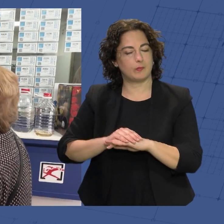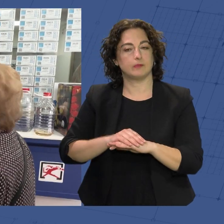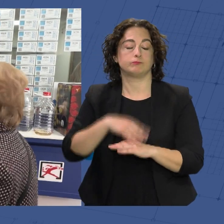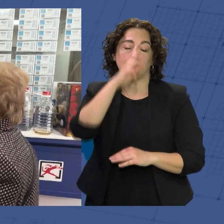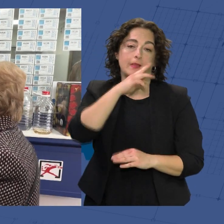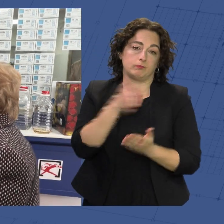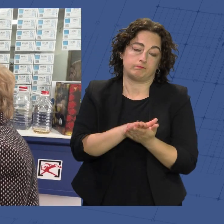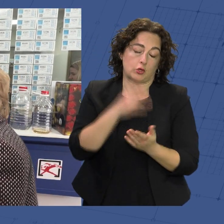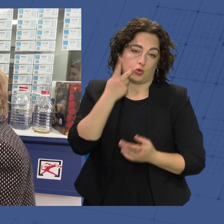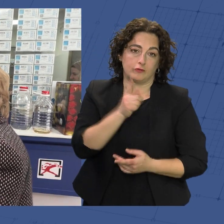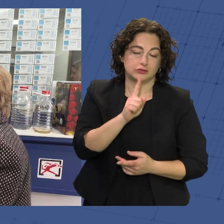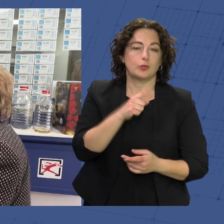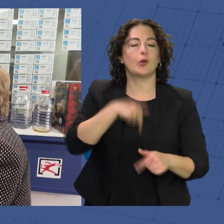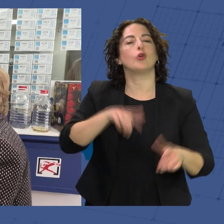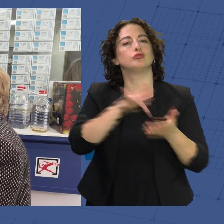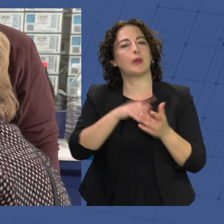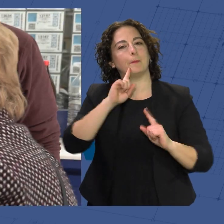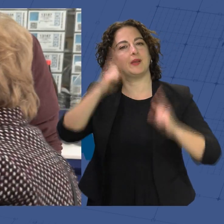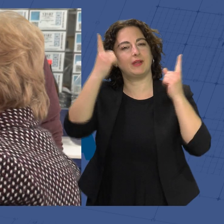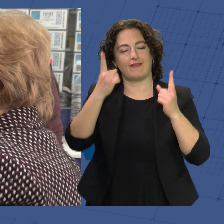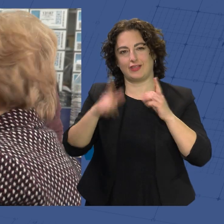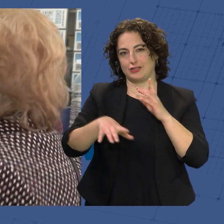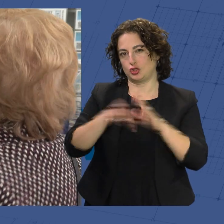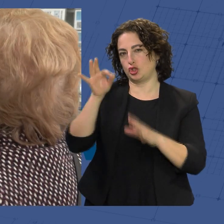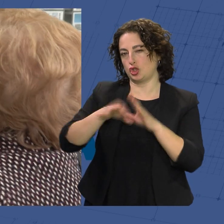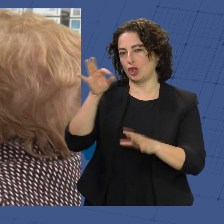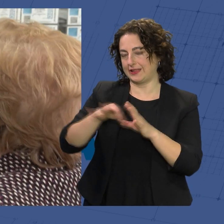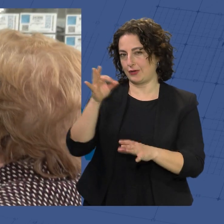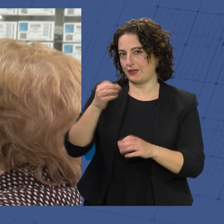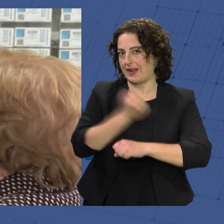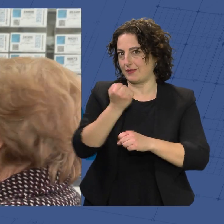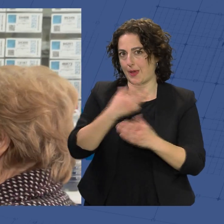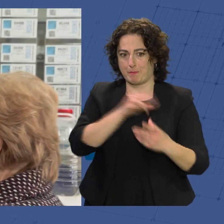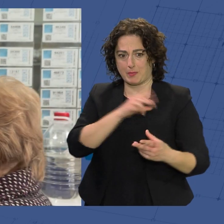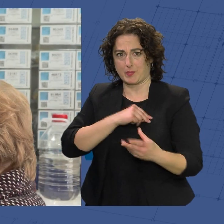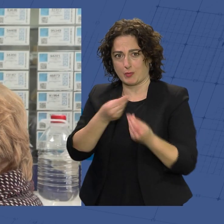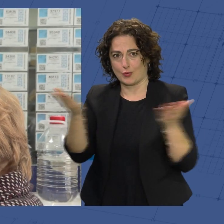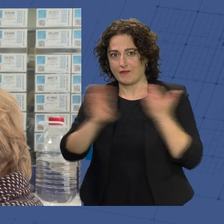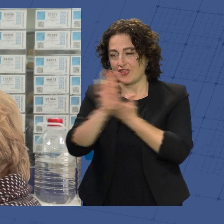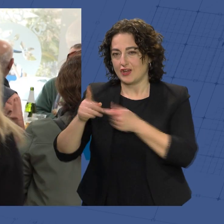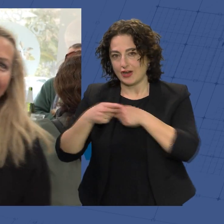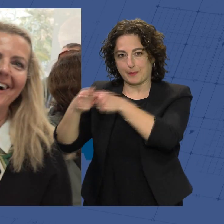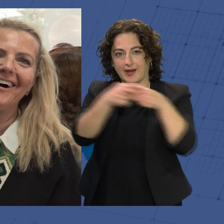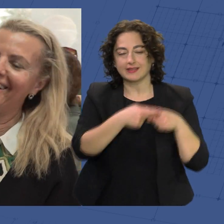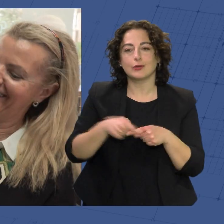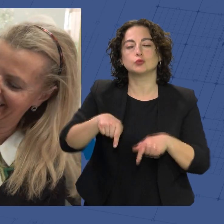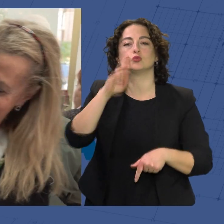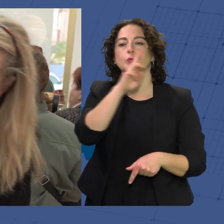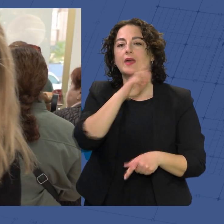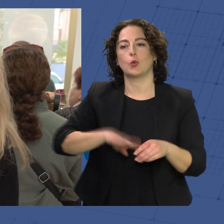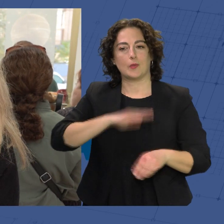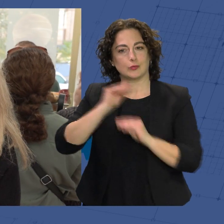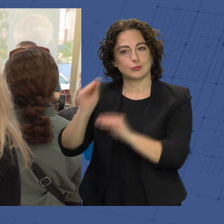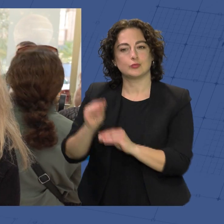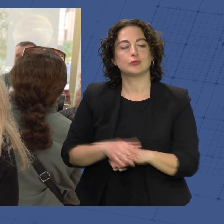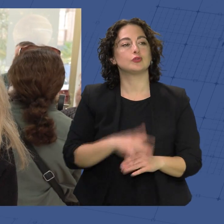pero que hoy se completa al repartir, por primera vez en el sorteo de Navidad, tantos premios entre sus vecinos. Además, hoy su madre cumple años. Un